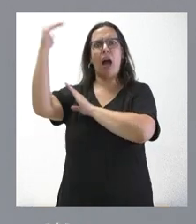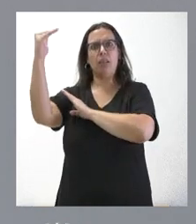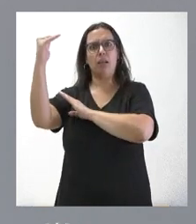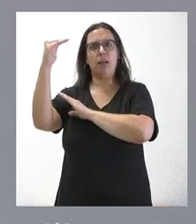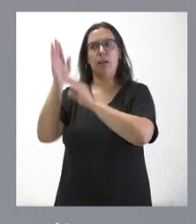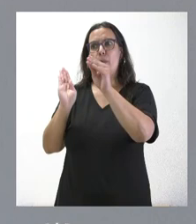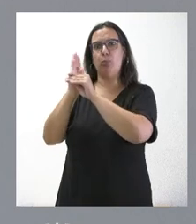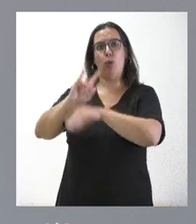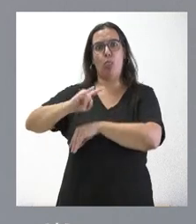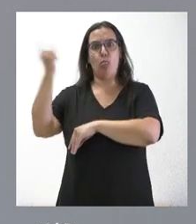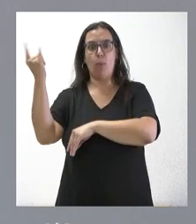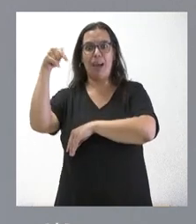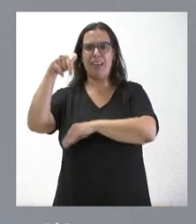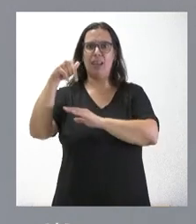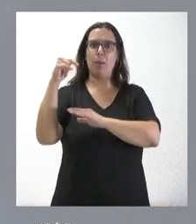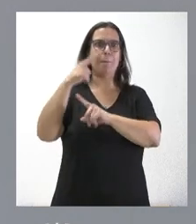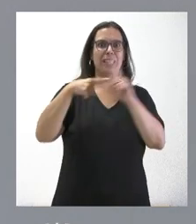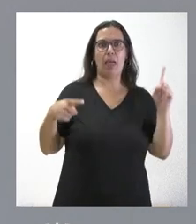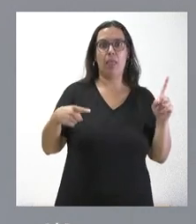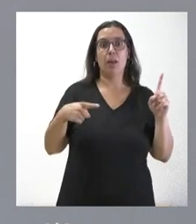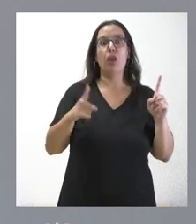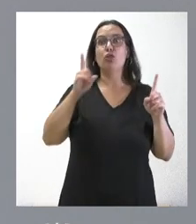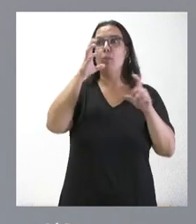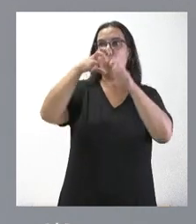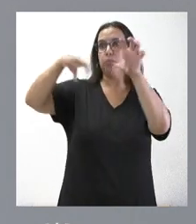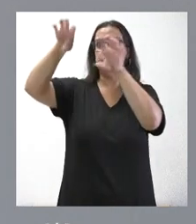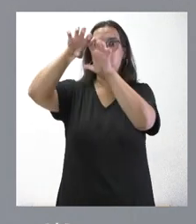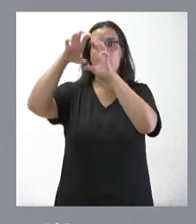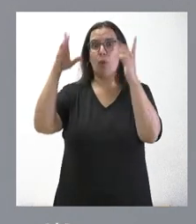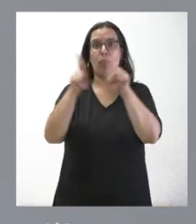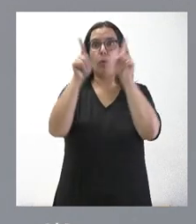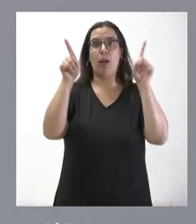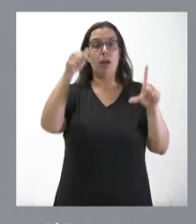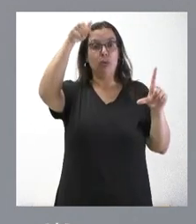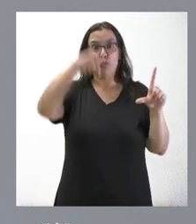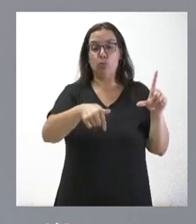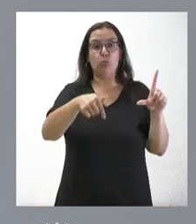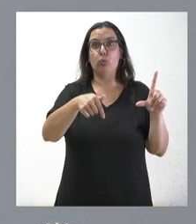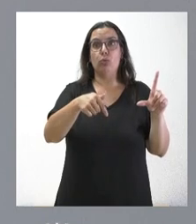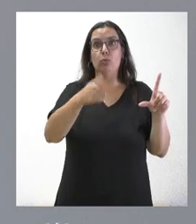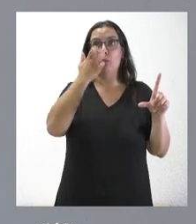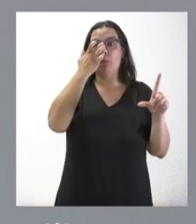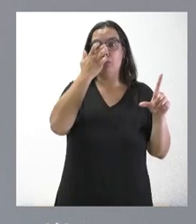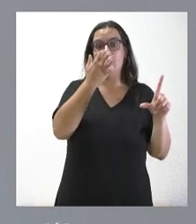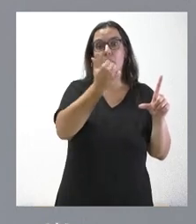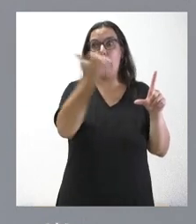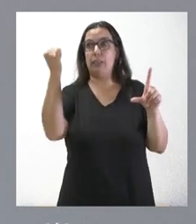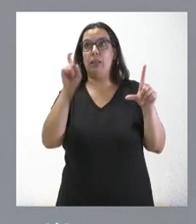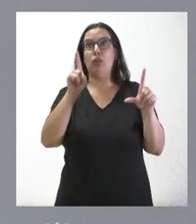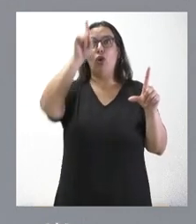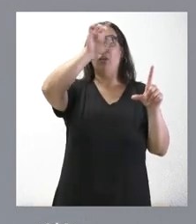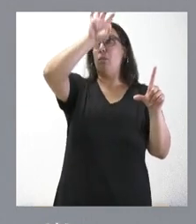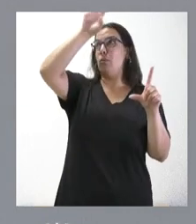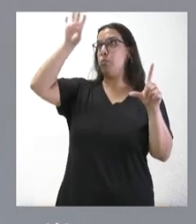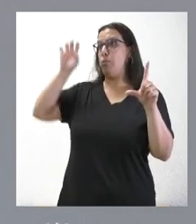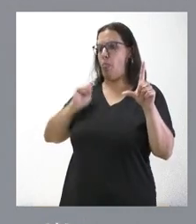ayudas que lo que recibe Castilla y León, simplemente por el cambio de límite geográfico. Pero esto es al sur, al este y al norte de Castilla y